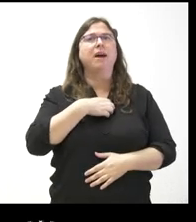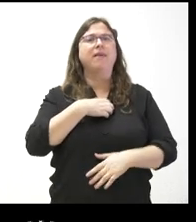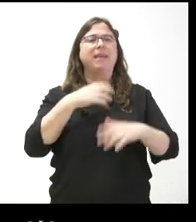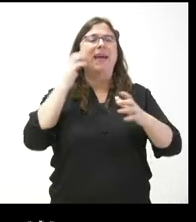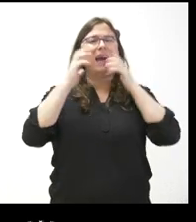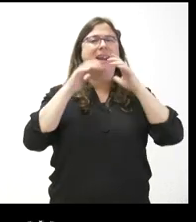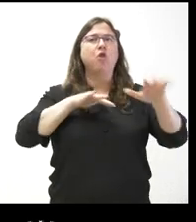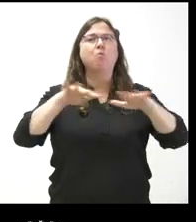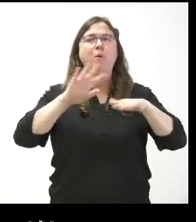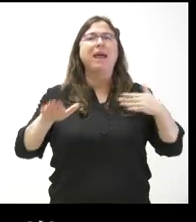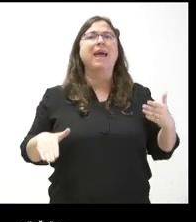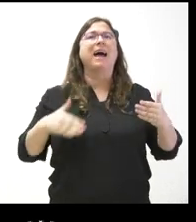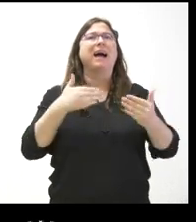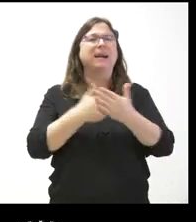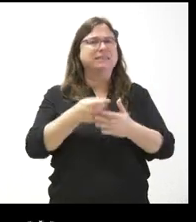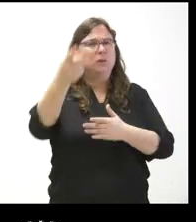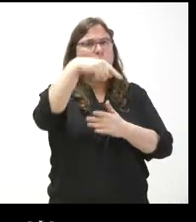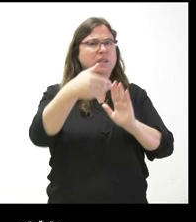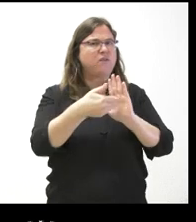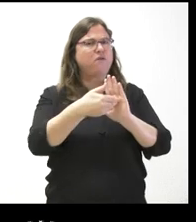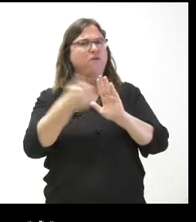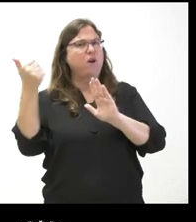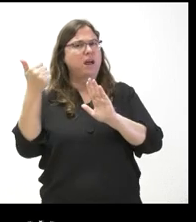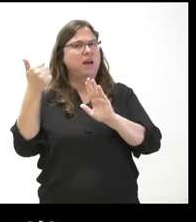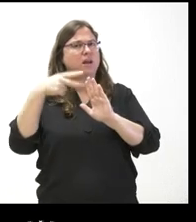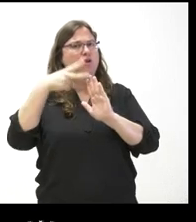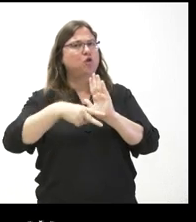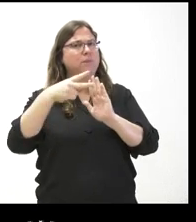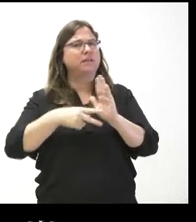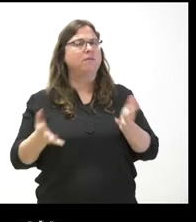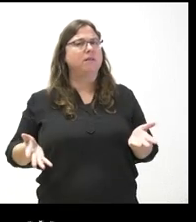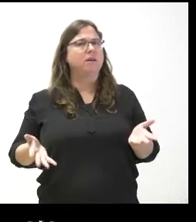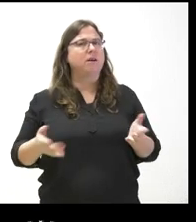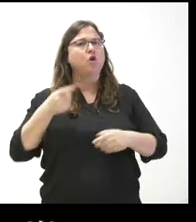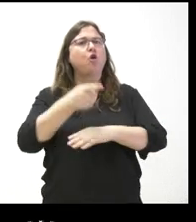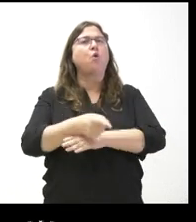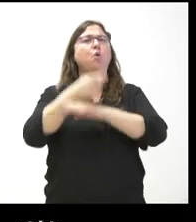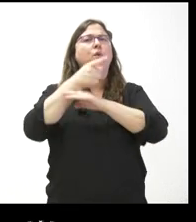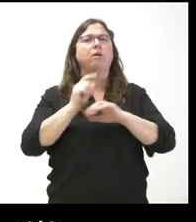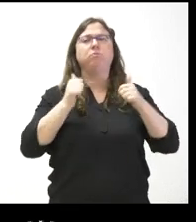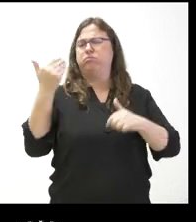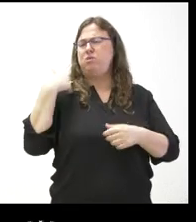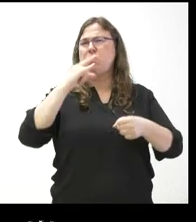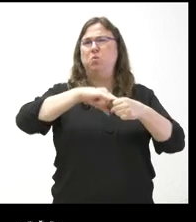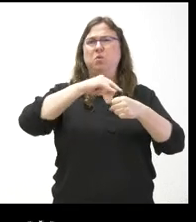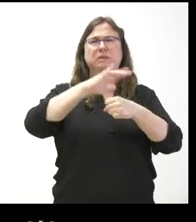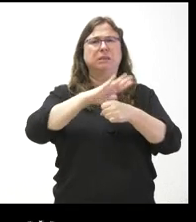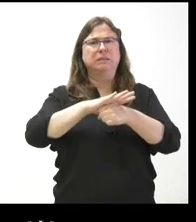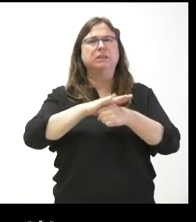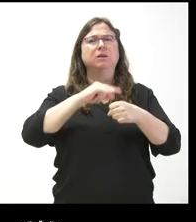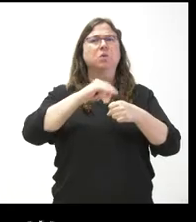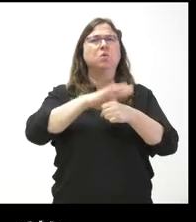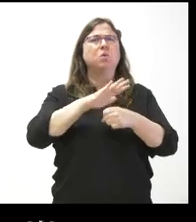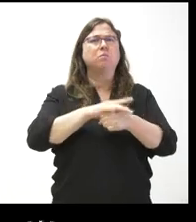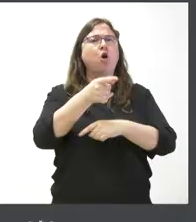hasta que ustedes retiren esa normativa. ¿Esta orden creo que se ha puesto en marcha el lunes o el martes? Sí,